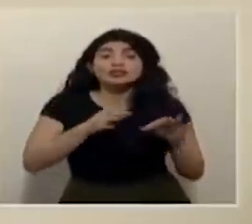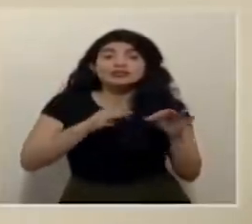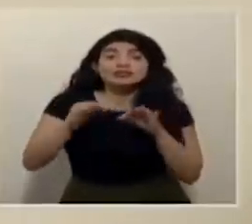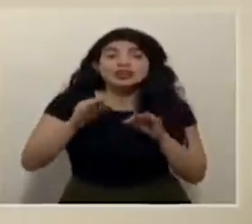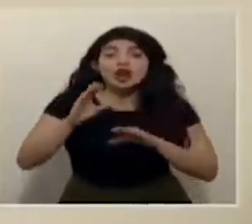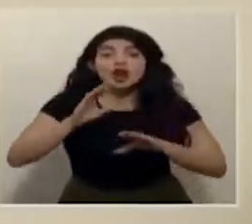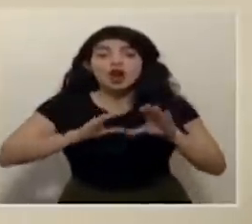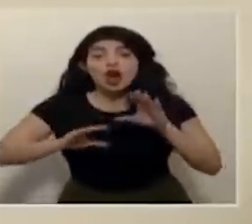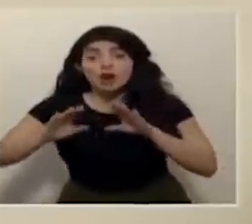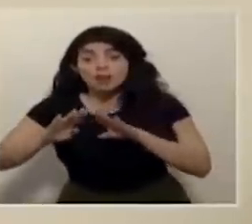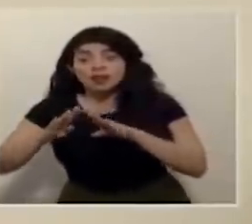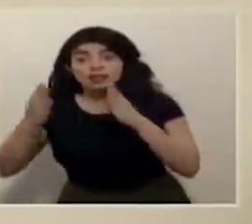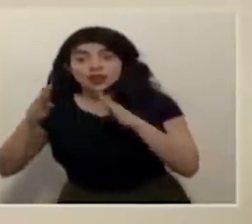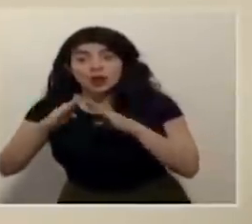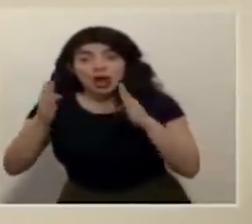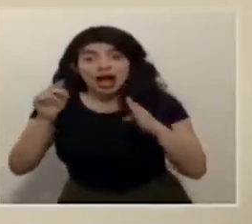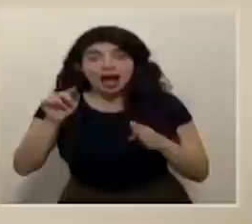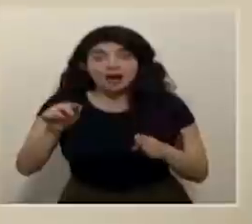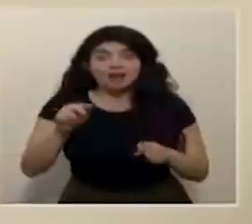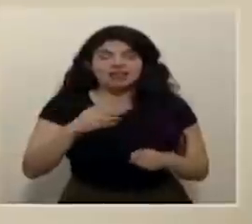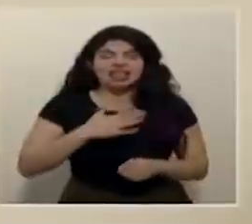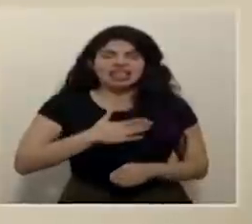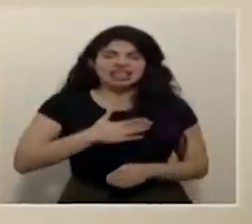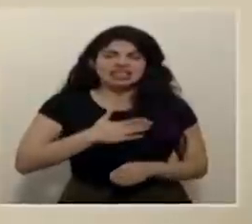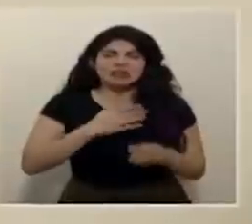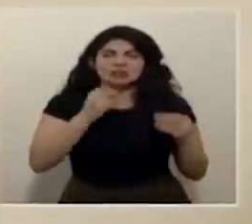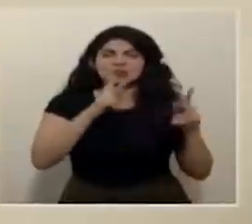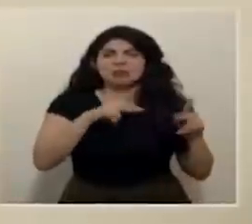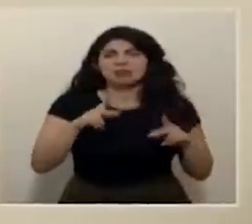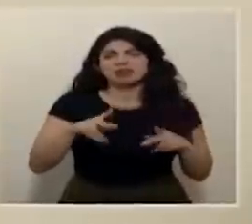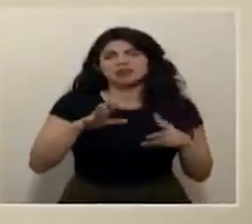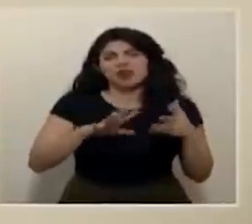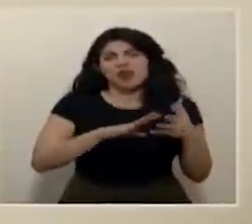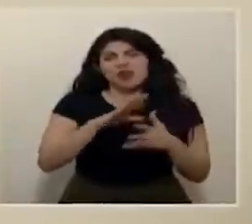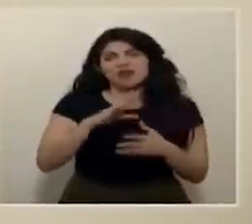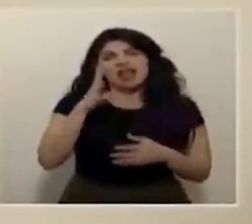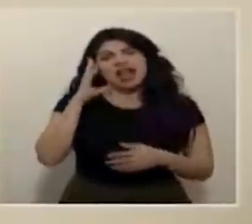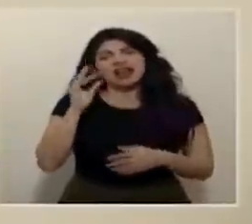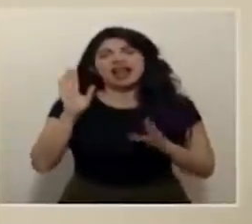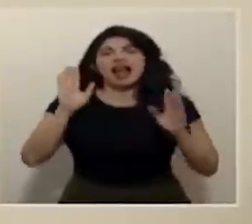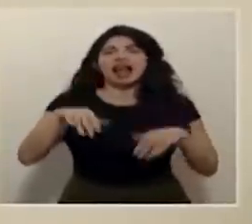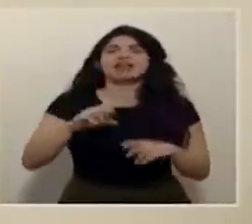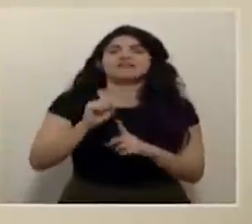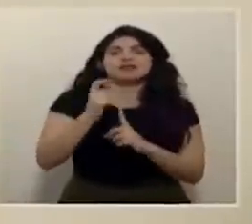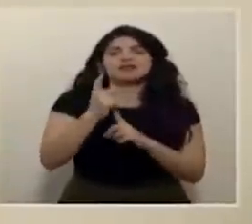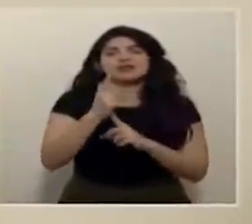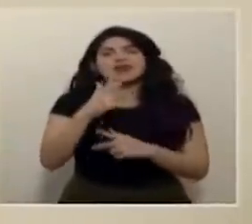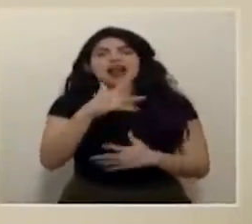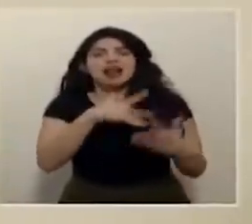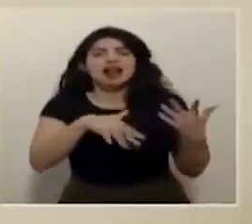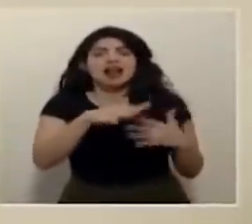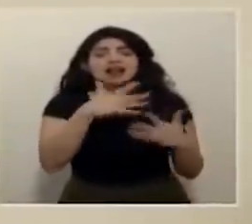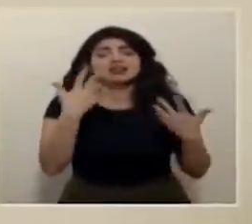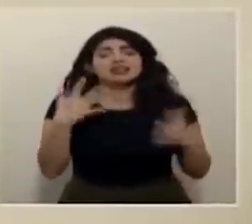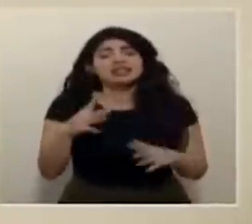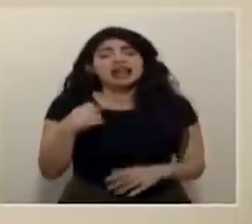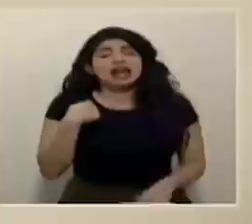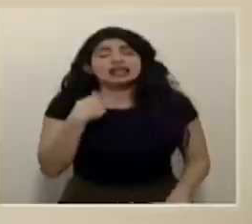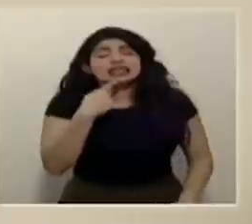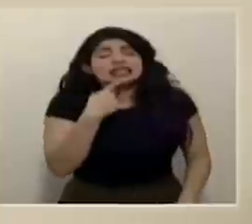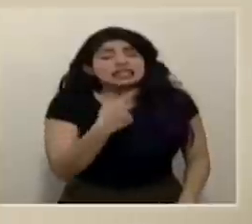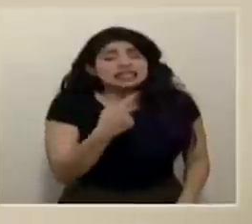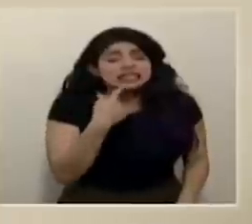comercial o económica lamentablemente mucha gente lo confundió con apertura social y es lo que hemos dicho desde un inicio